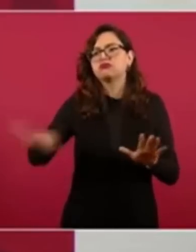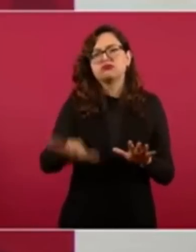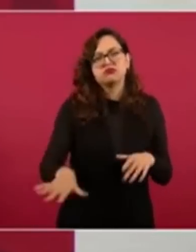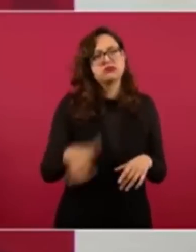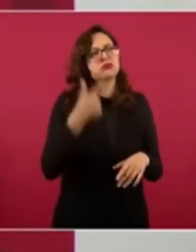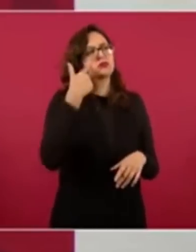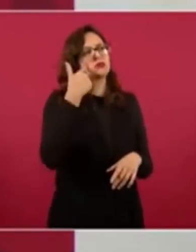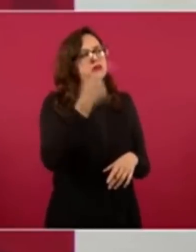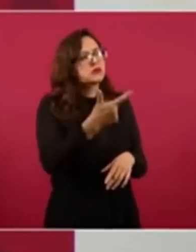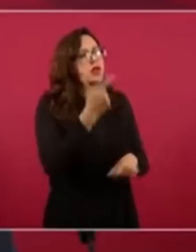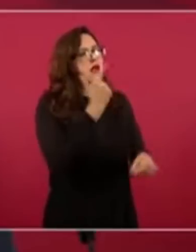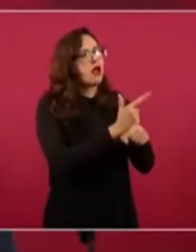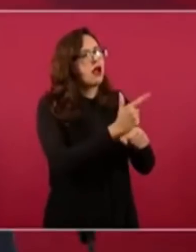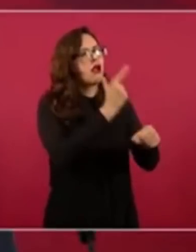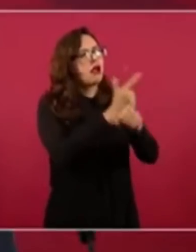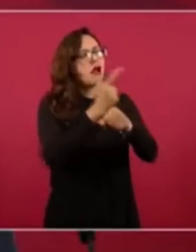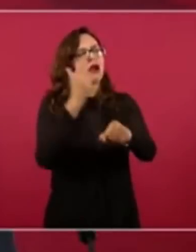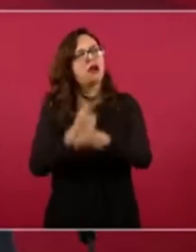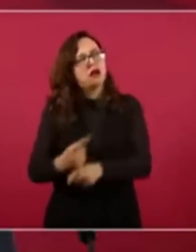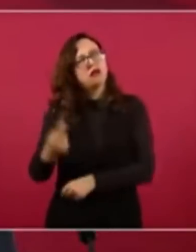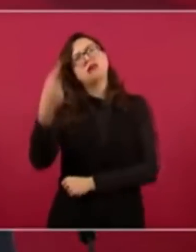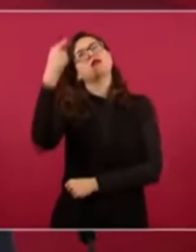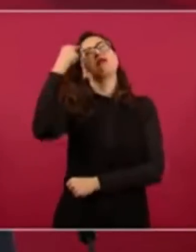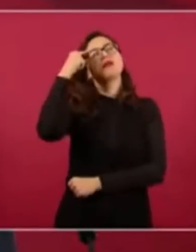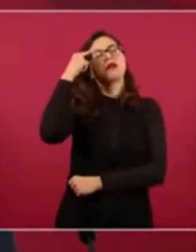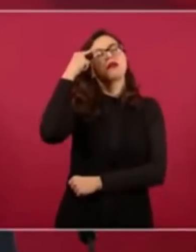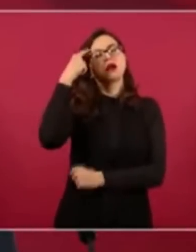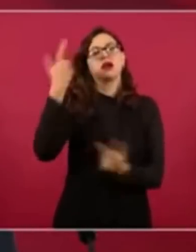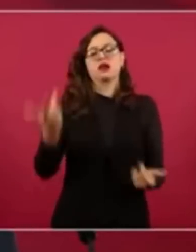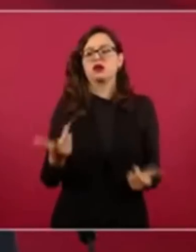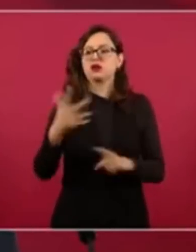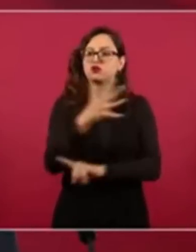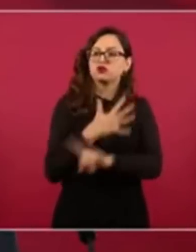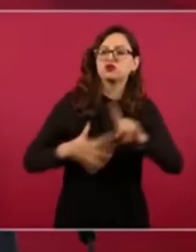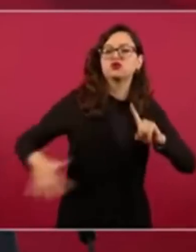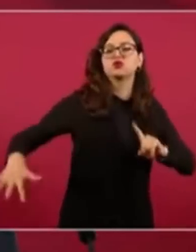para que cada vez seamos mejores